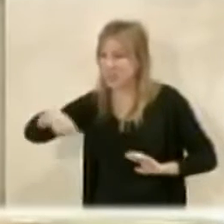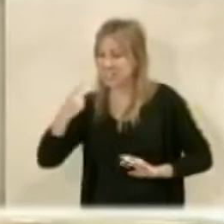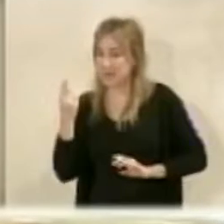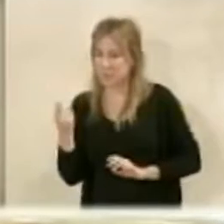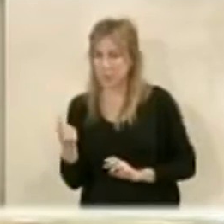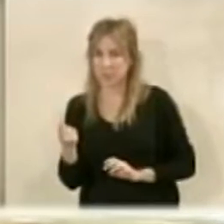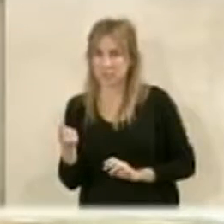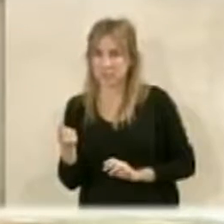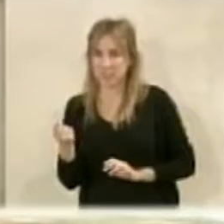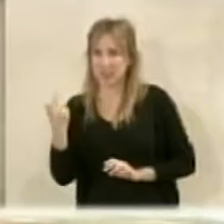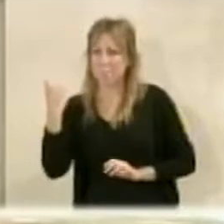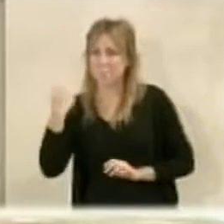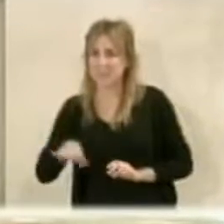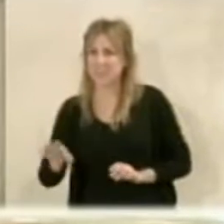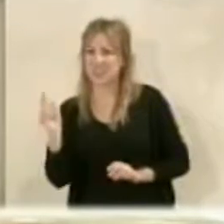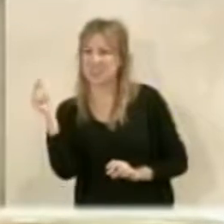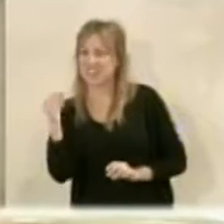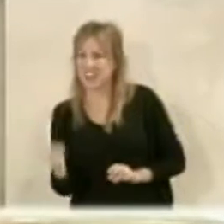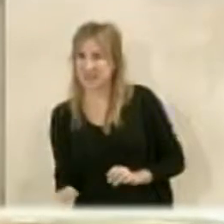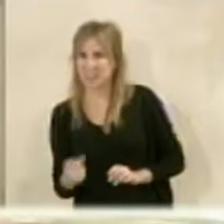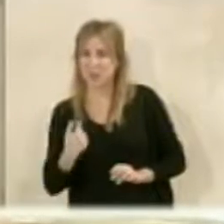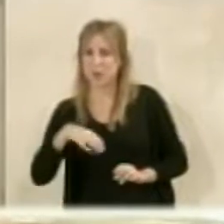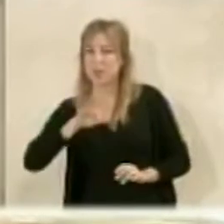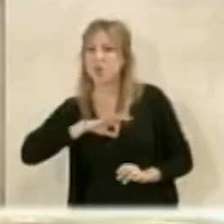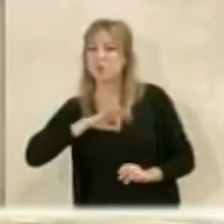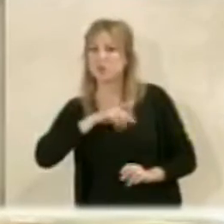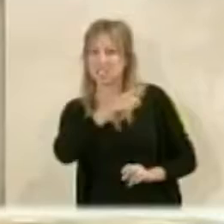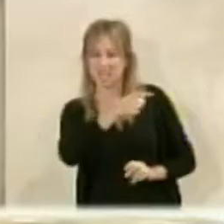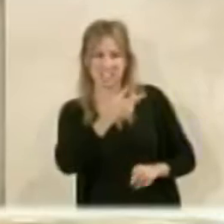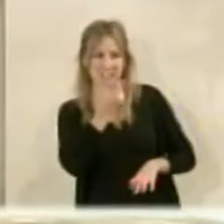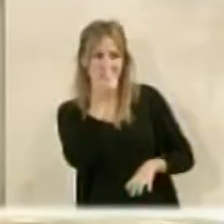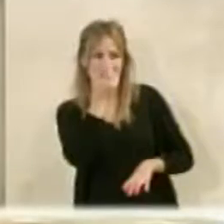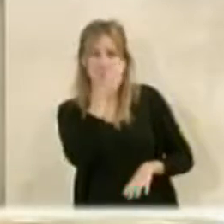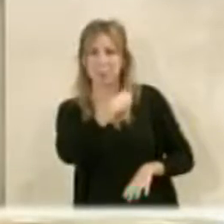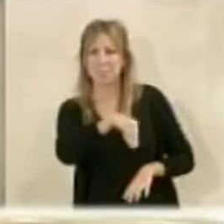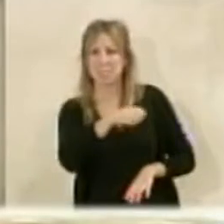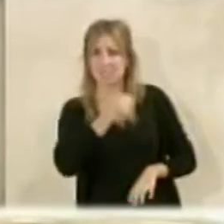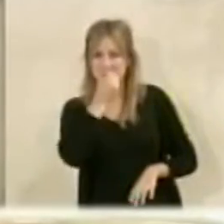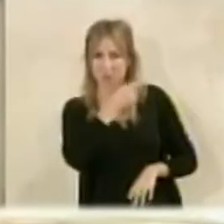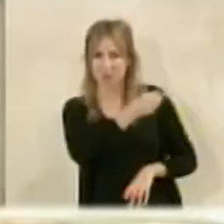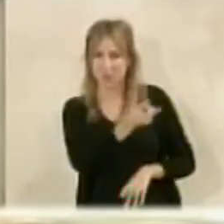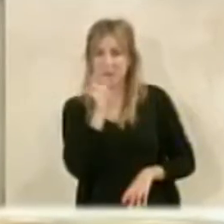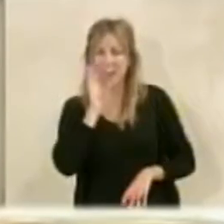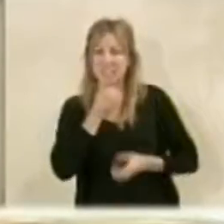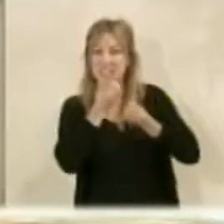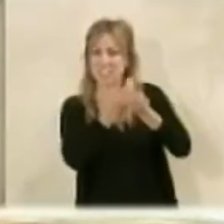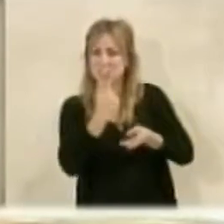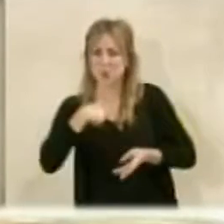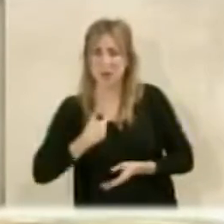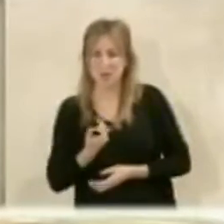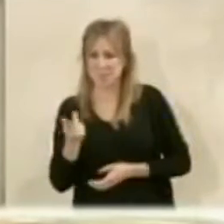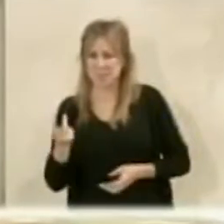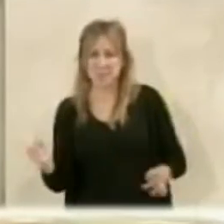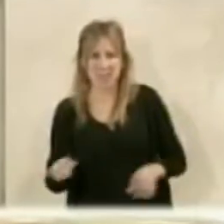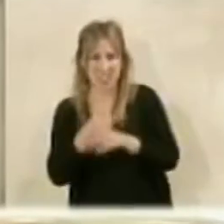hablo también de algunos comentarios que ha hecho el señor Pérez Nava, al esfuerzo que hace esta empresa, mire usted, a mí me da igual que se llamen